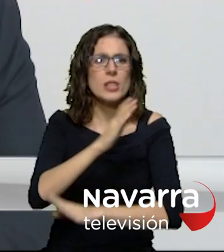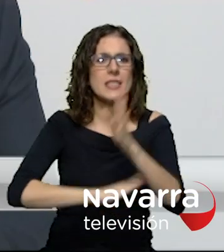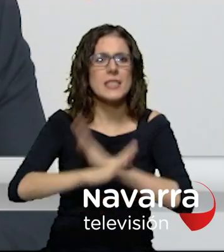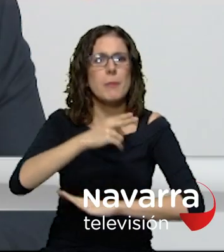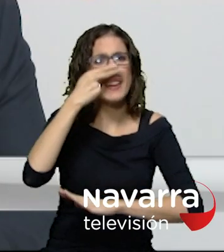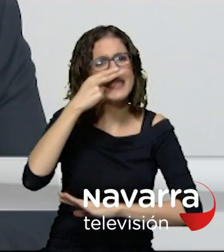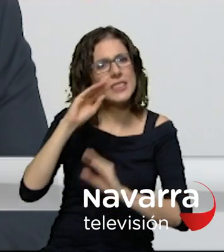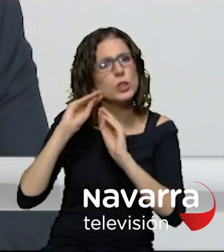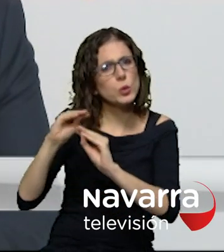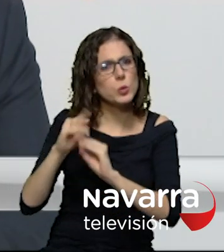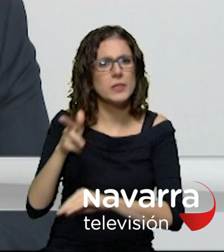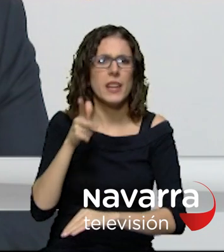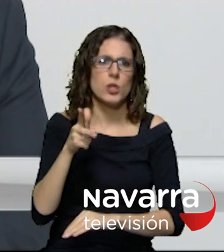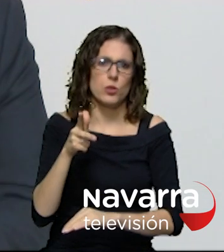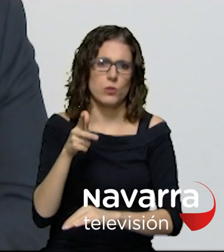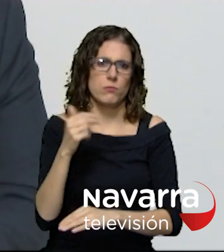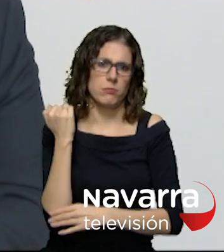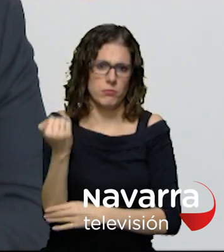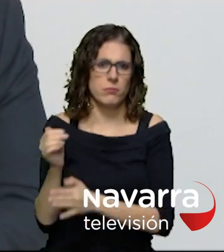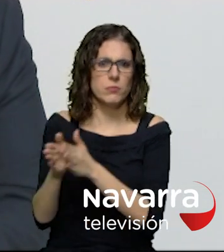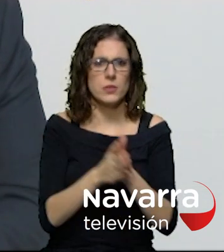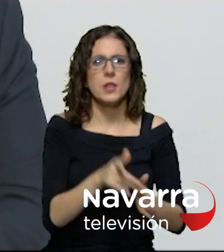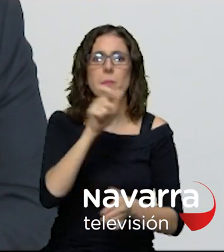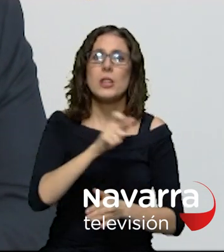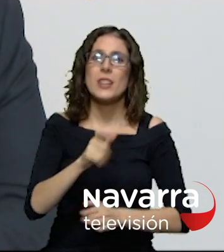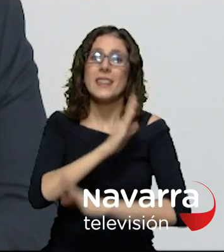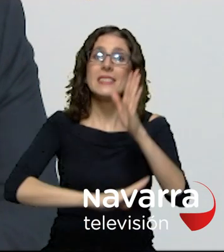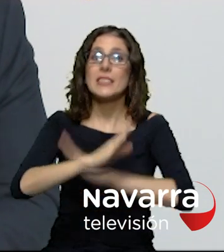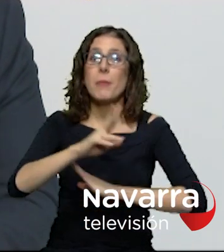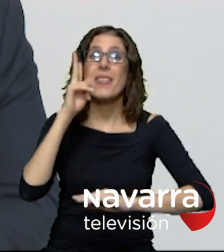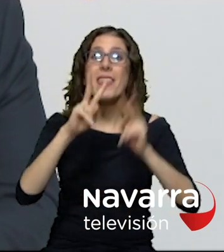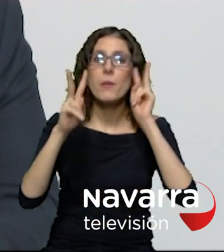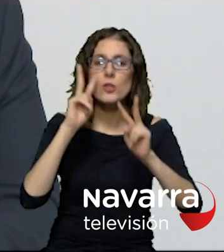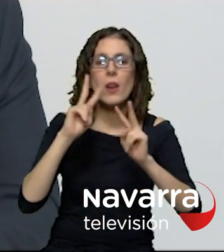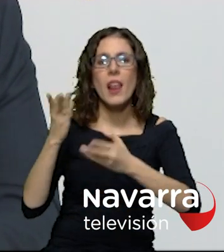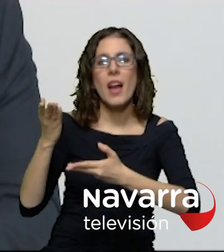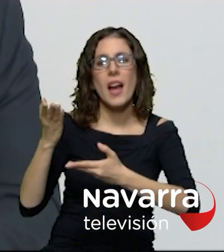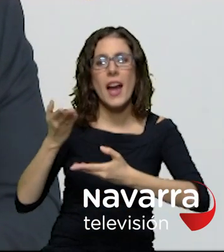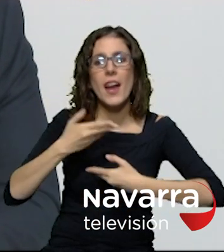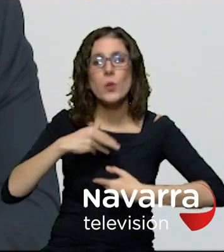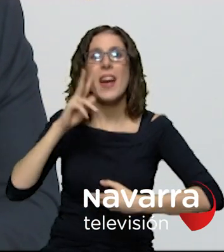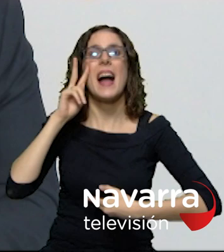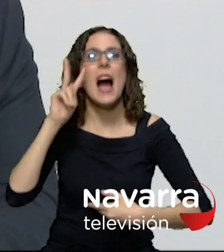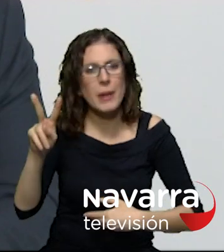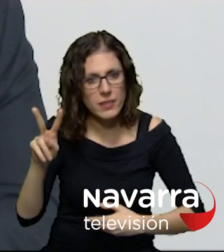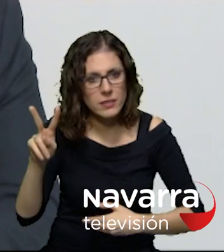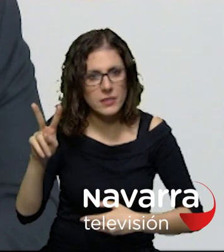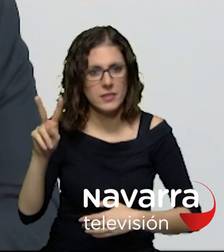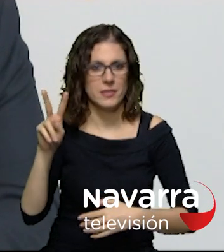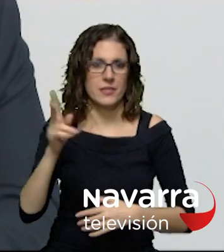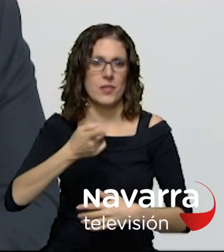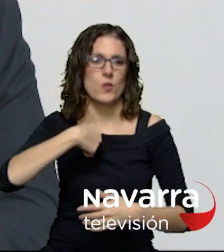para ayudar a las personas con discapacidad visual a ver a ellos les gusta decirlo así a ver nuestra ciudad